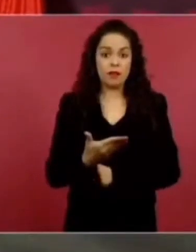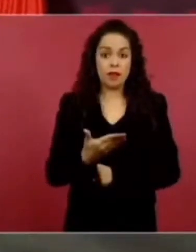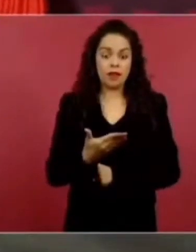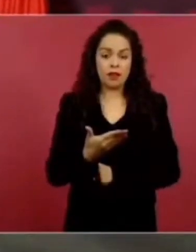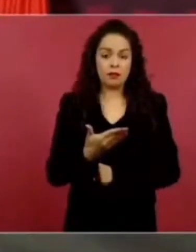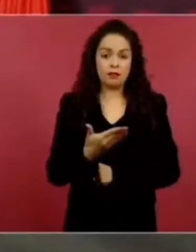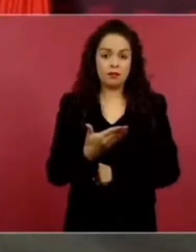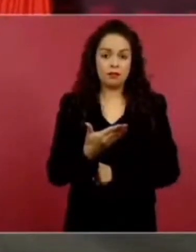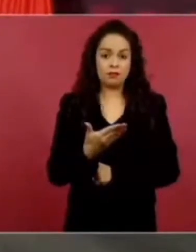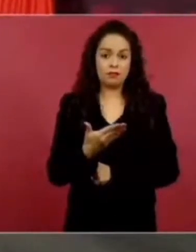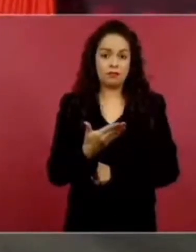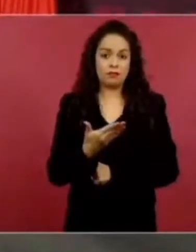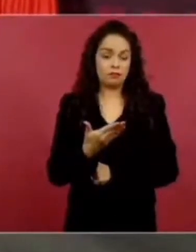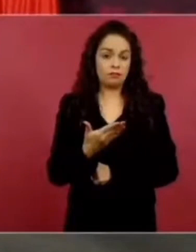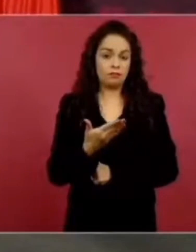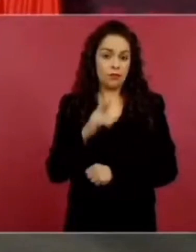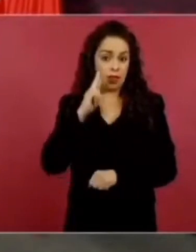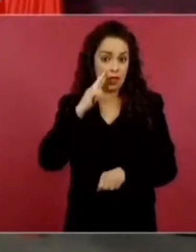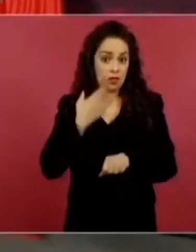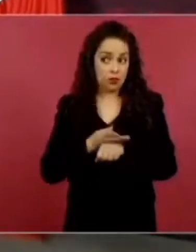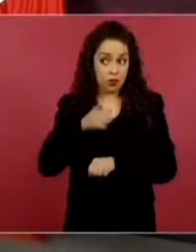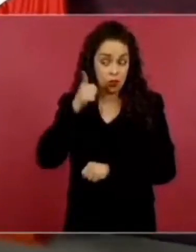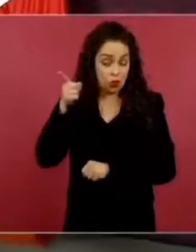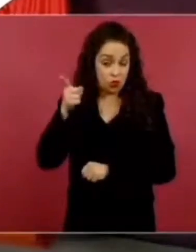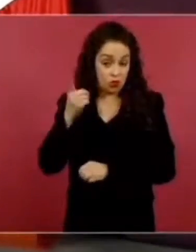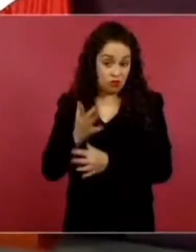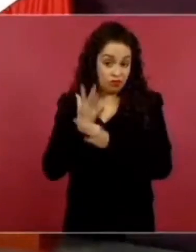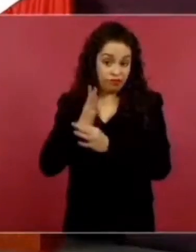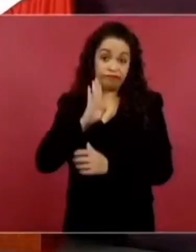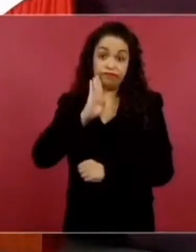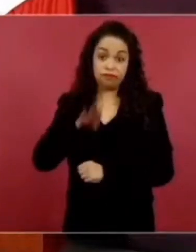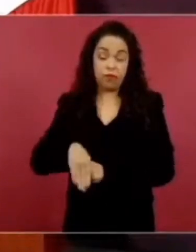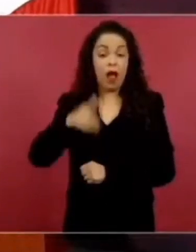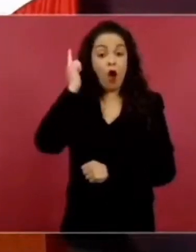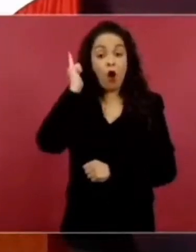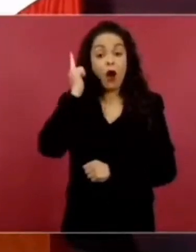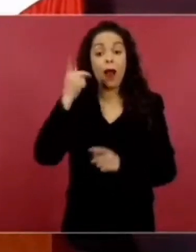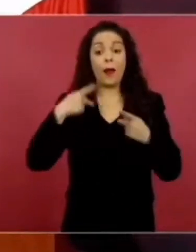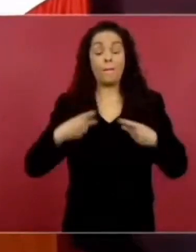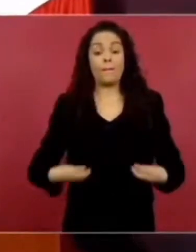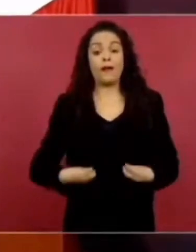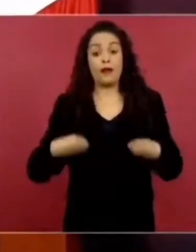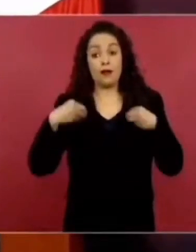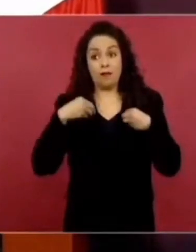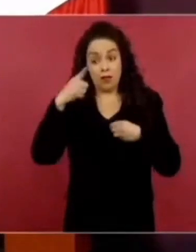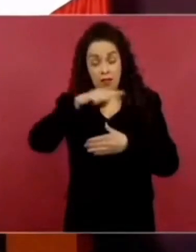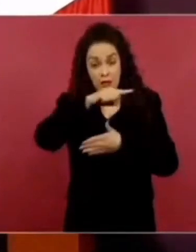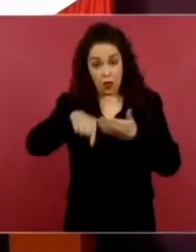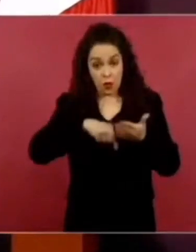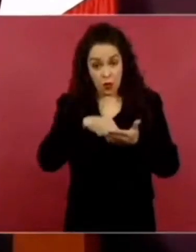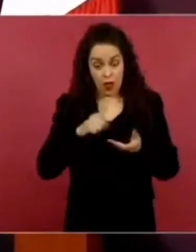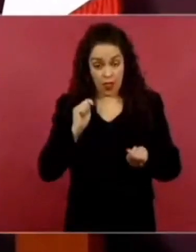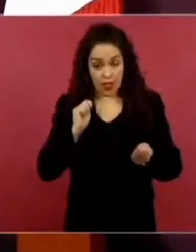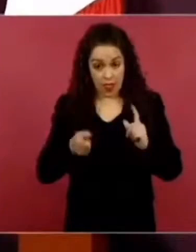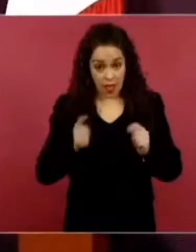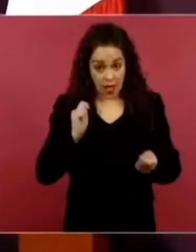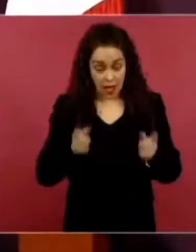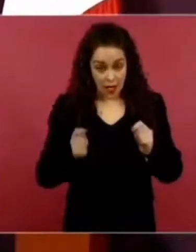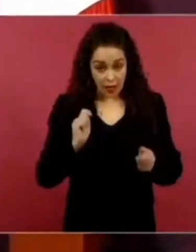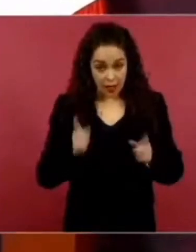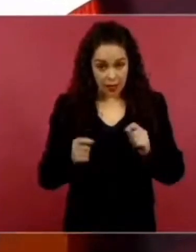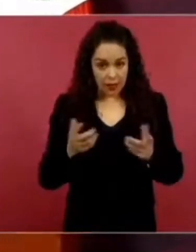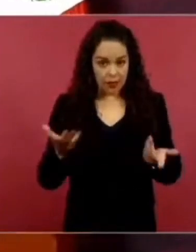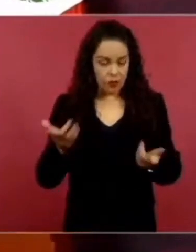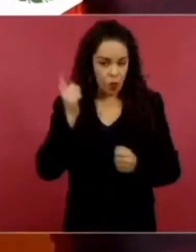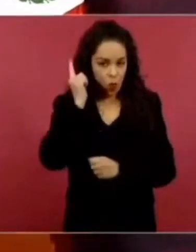Y ojalá y los ciudadanos de Texas nos ayuden para